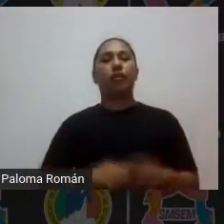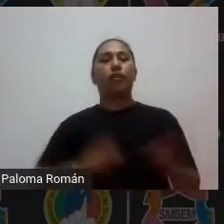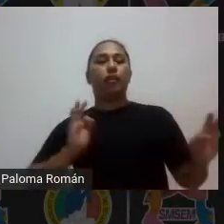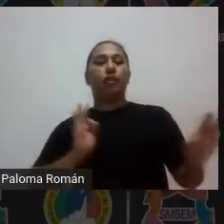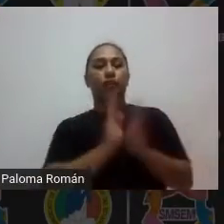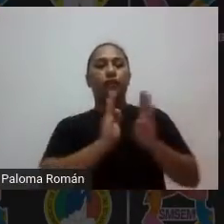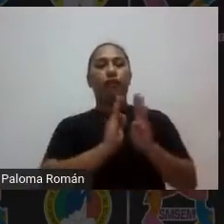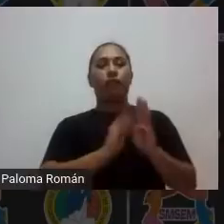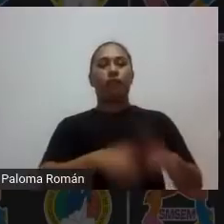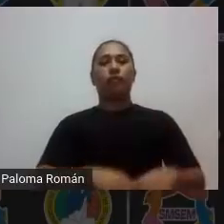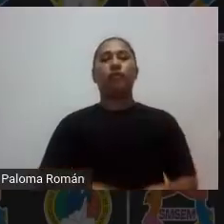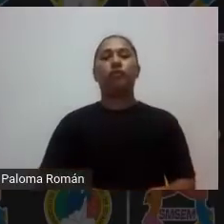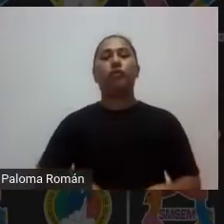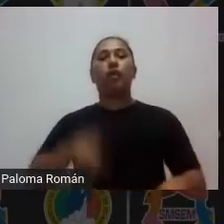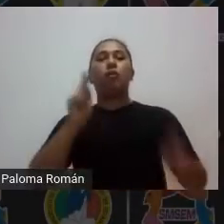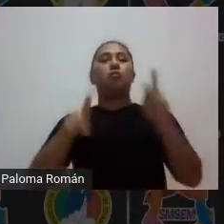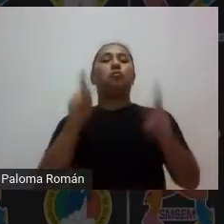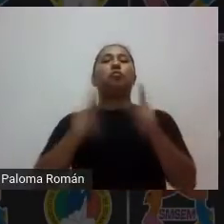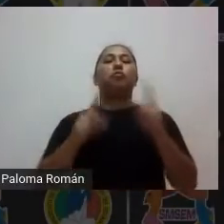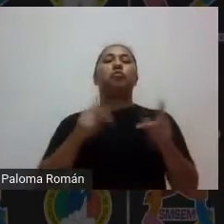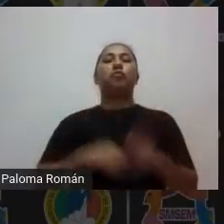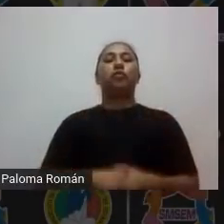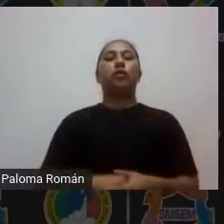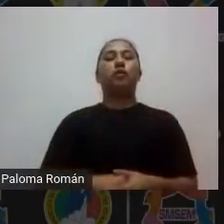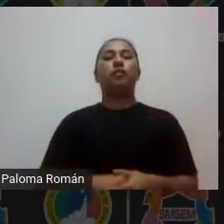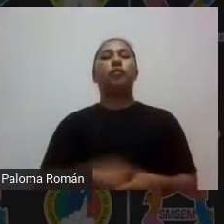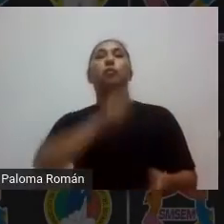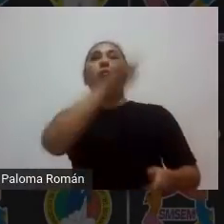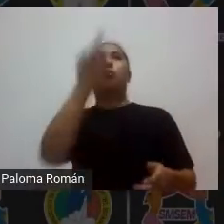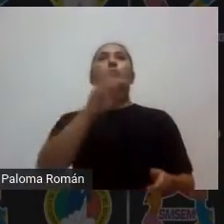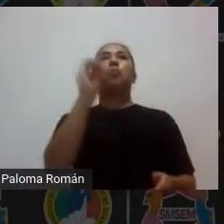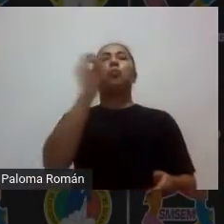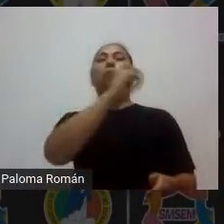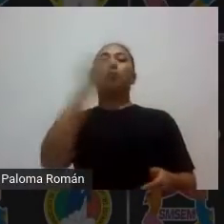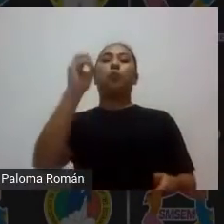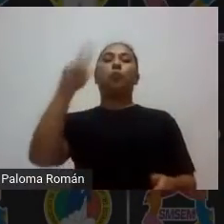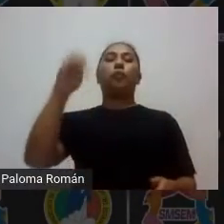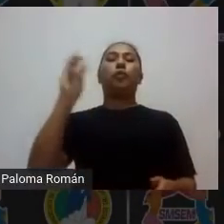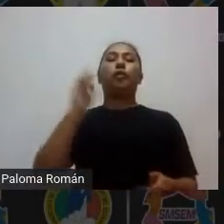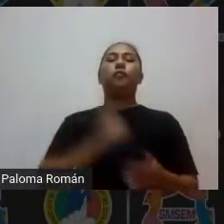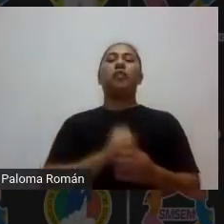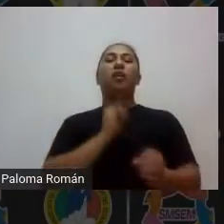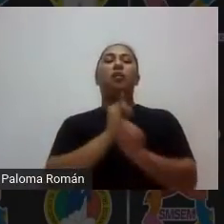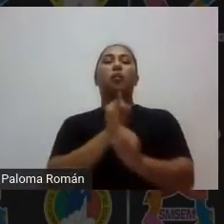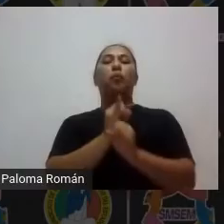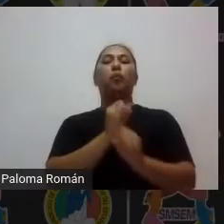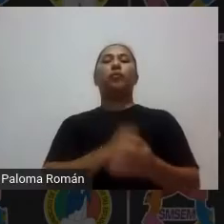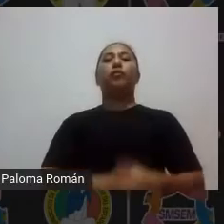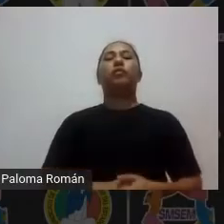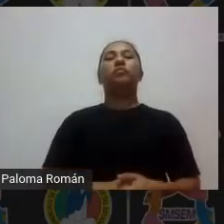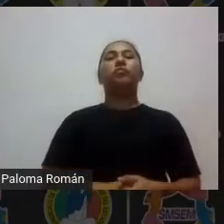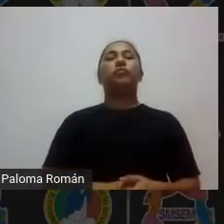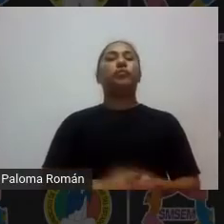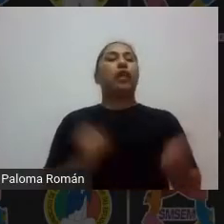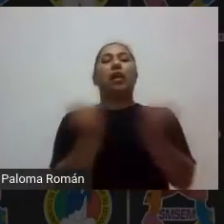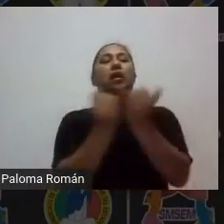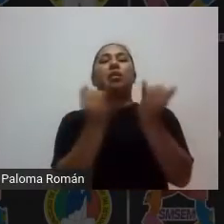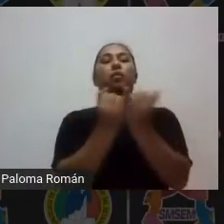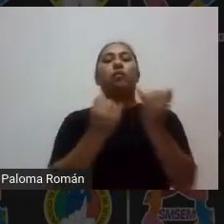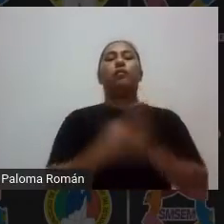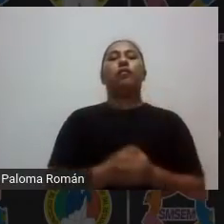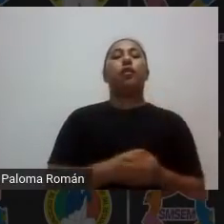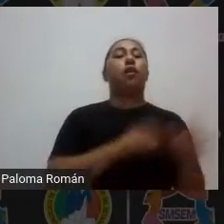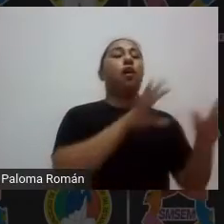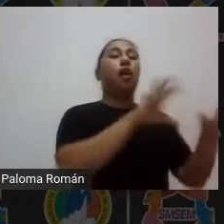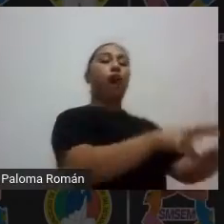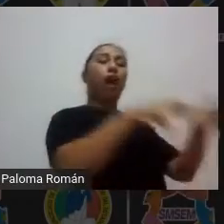sincrónica cara a cara aunque sea por el zoom aunque sea por el stream yard como sea pero en esa oportunidad es cuando